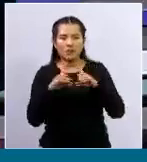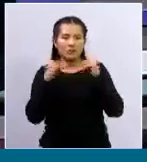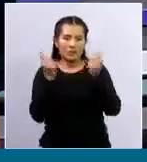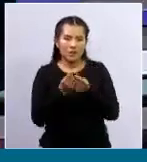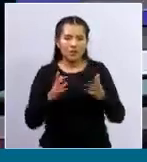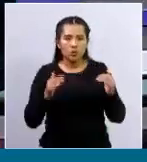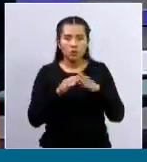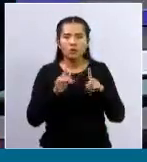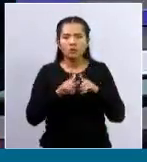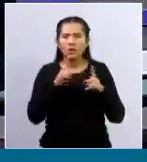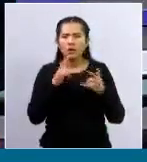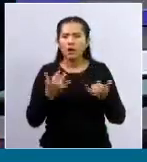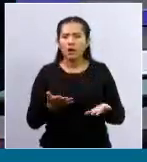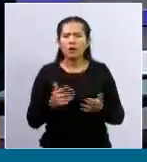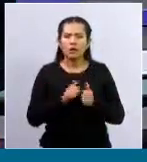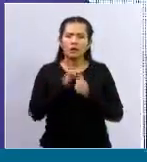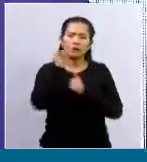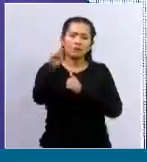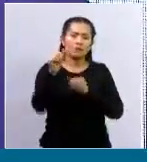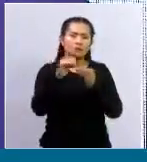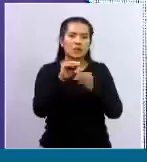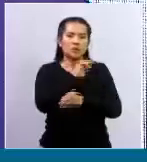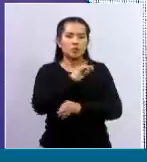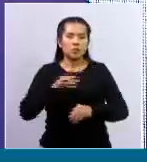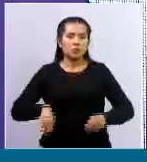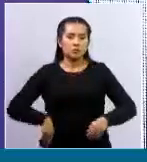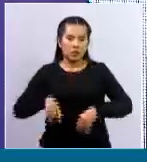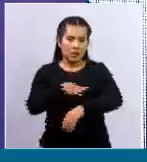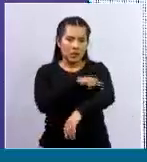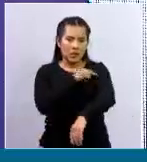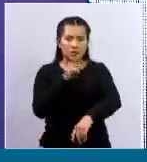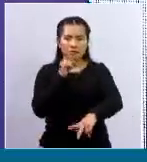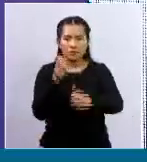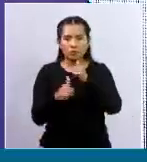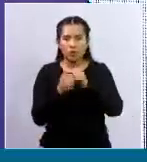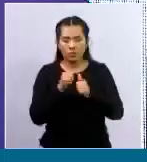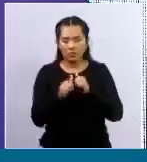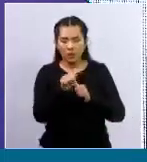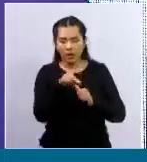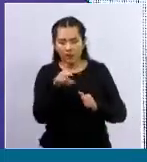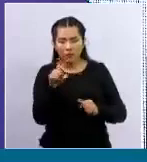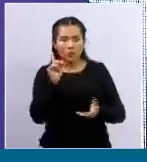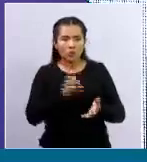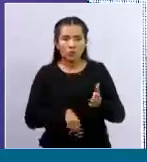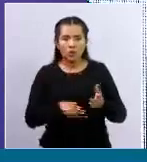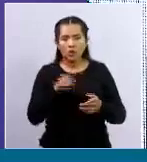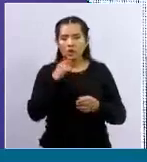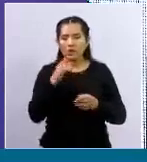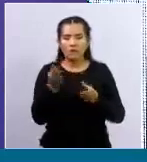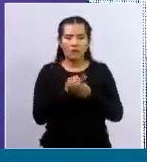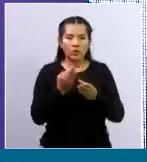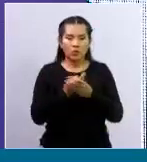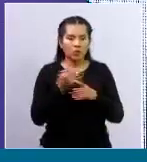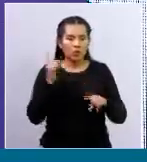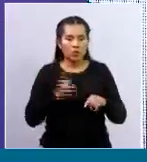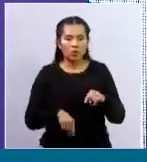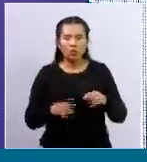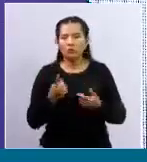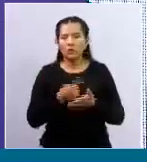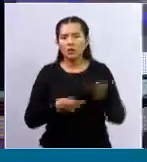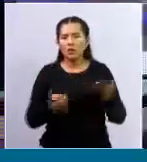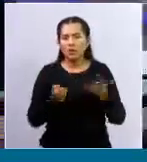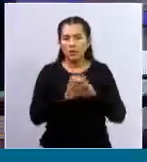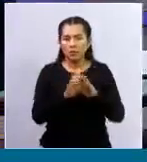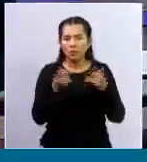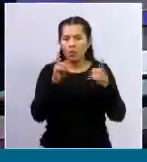municipios más alejados donde puede haber algún problema con el tema de la aplicación o de la facturación electrónica. ¿Cómo se está viendo